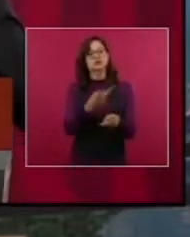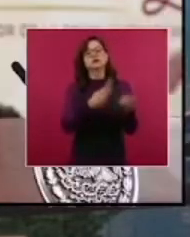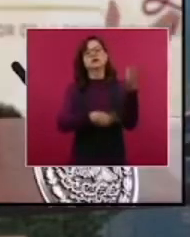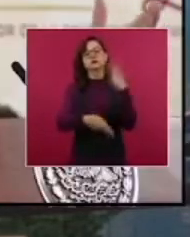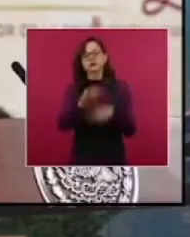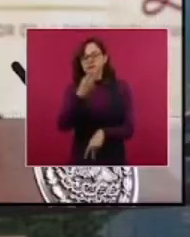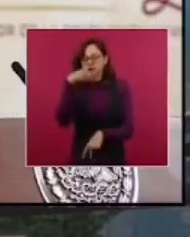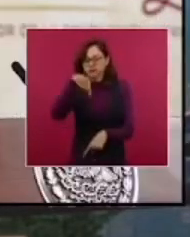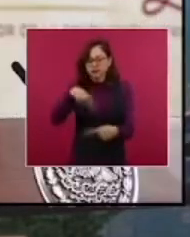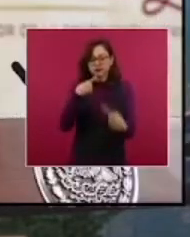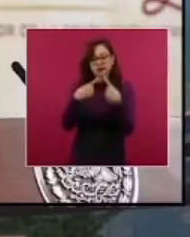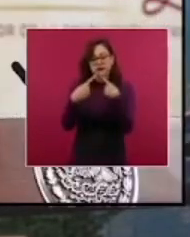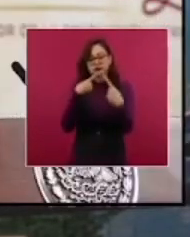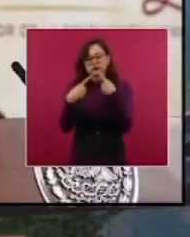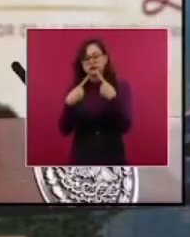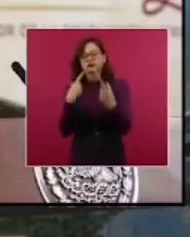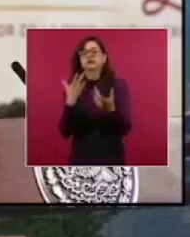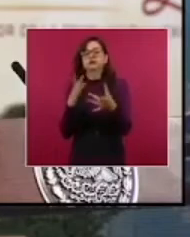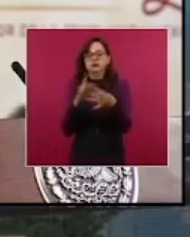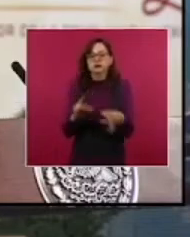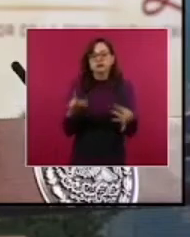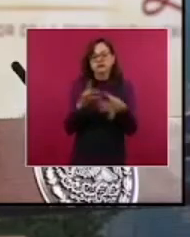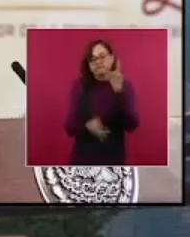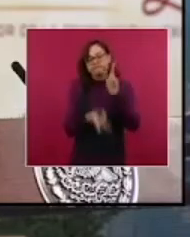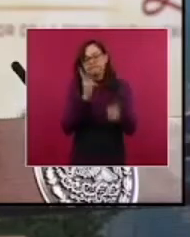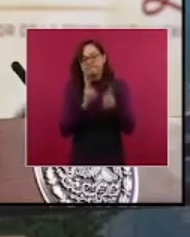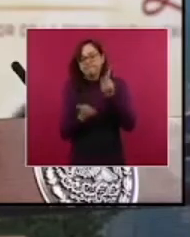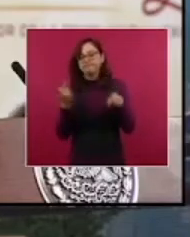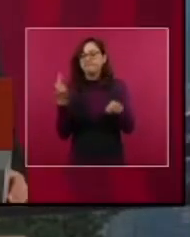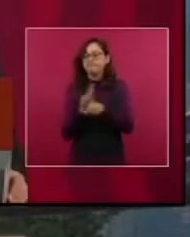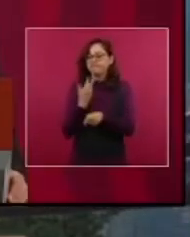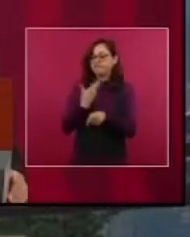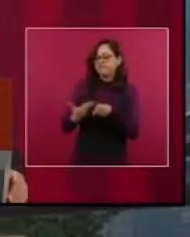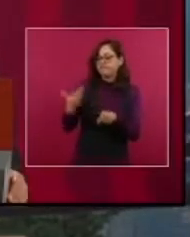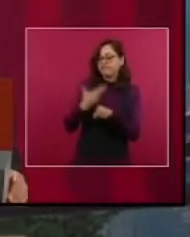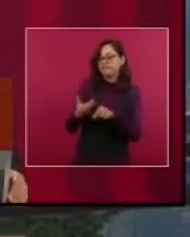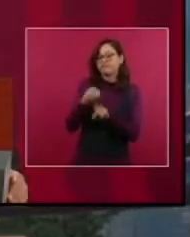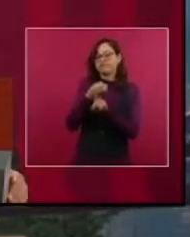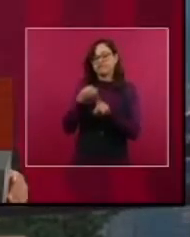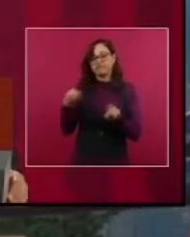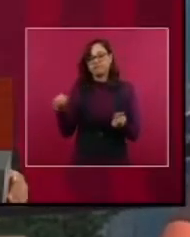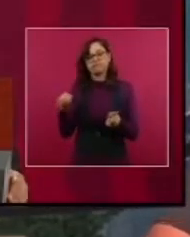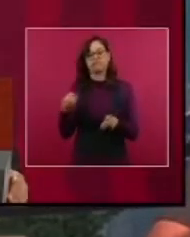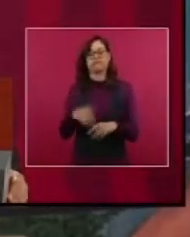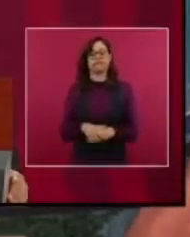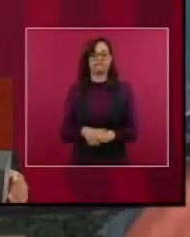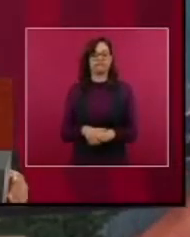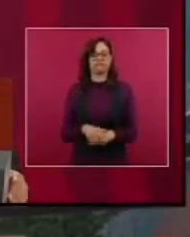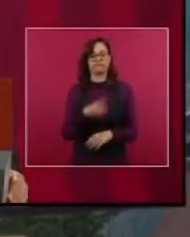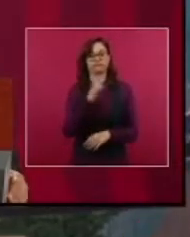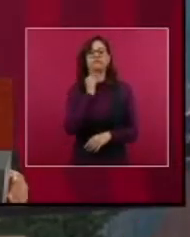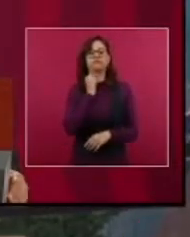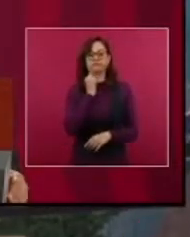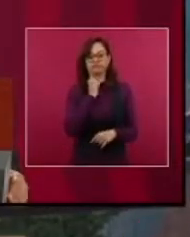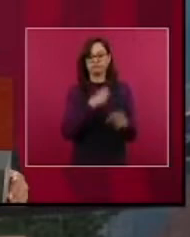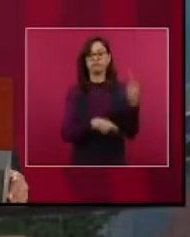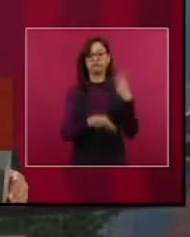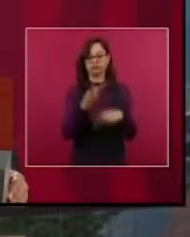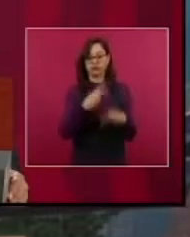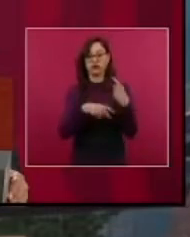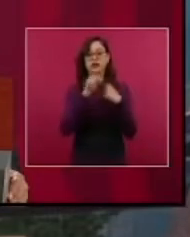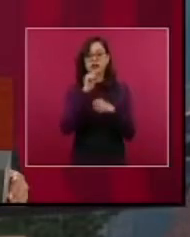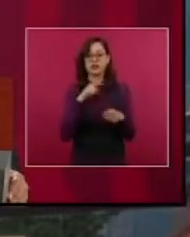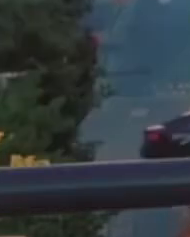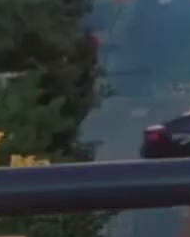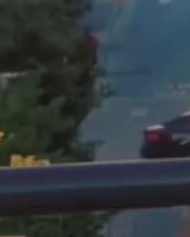toda América así como la Unión Europea mismo es el continente con mayor potencial económico. El presidente dijo, claro,